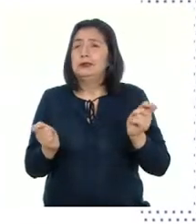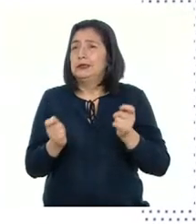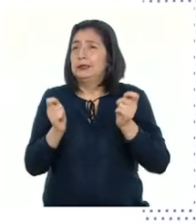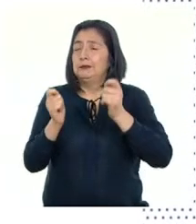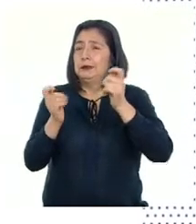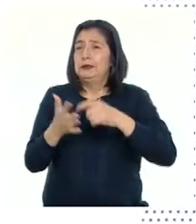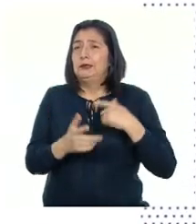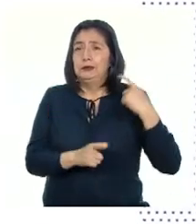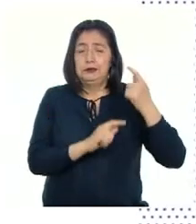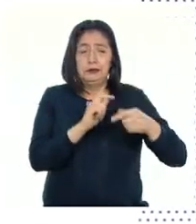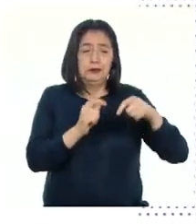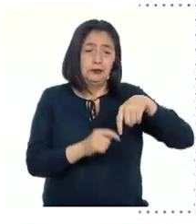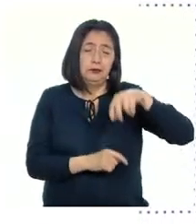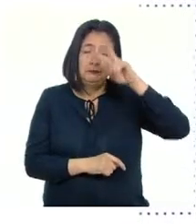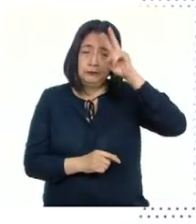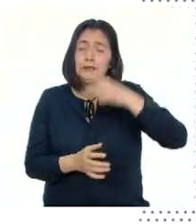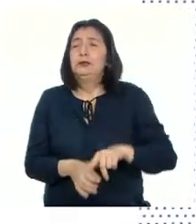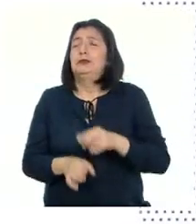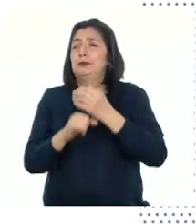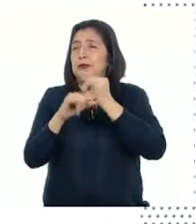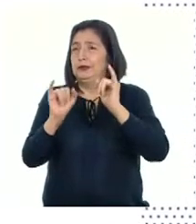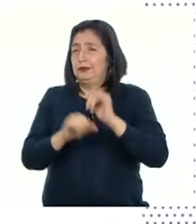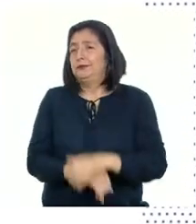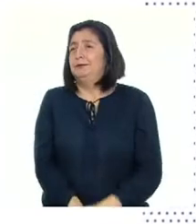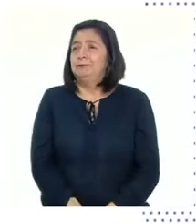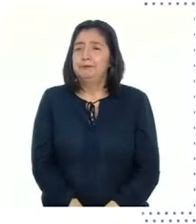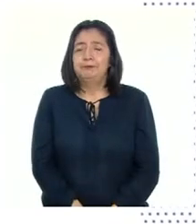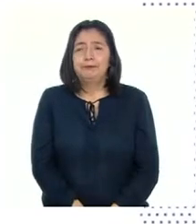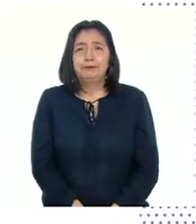fiestas tradicionales del Perú republicano